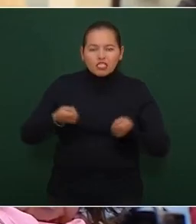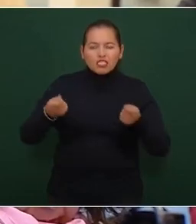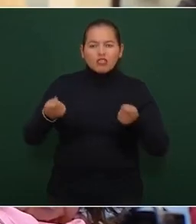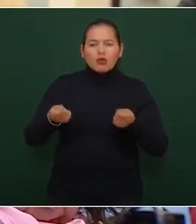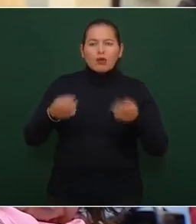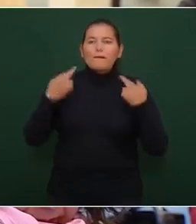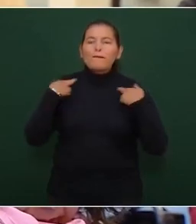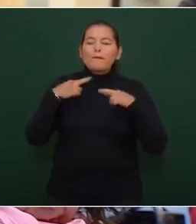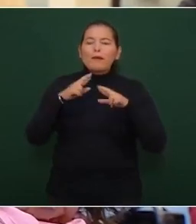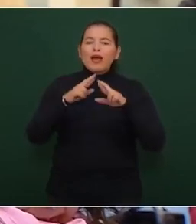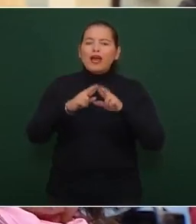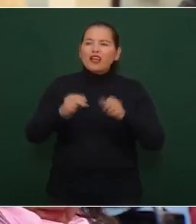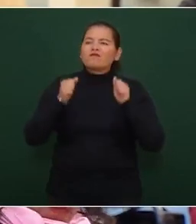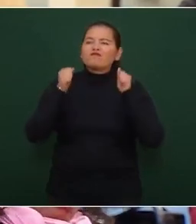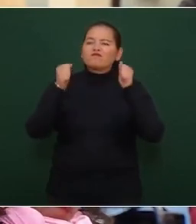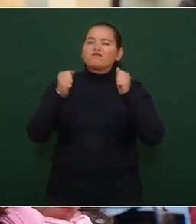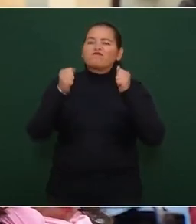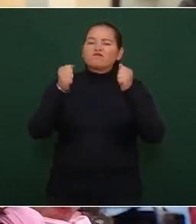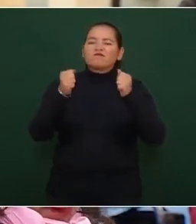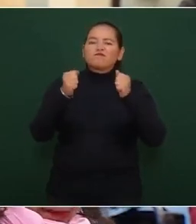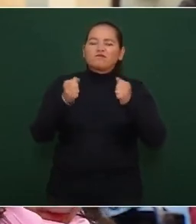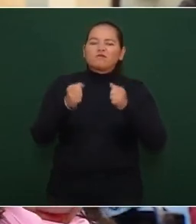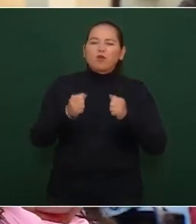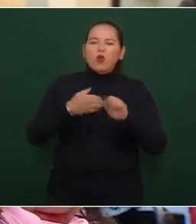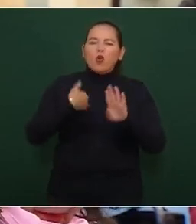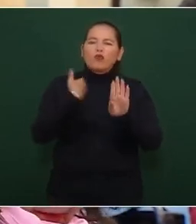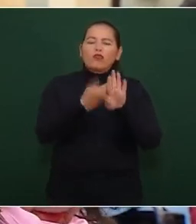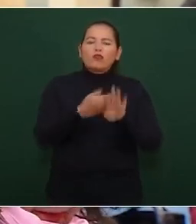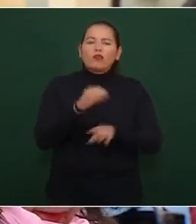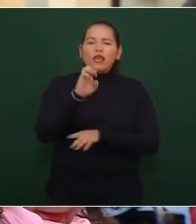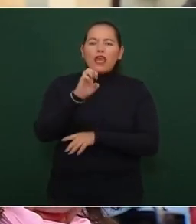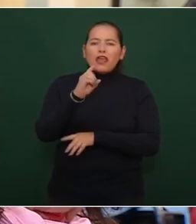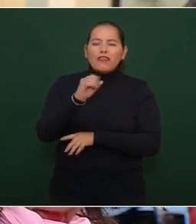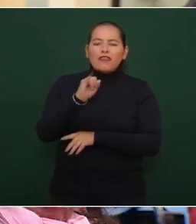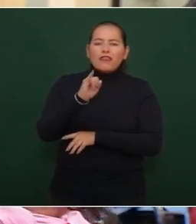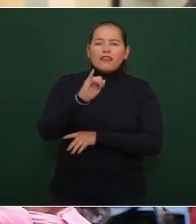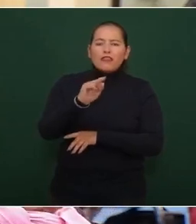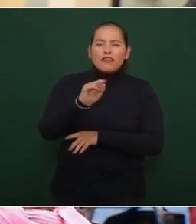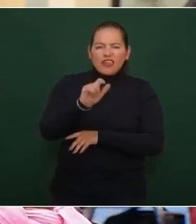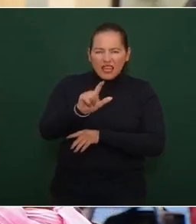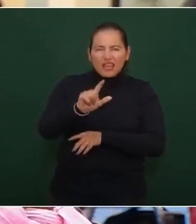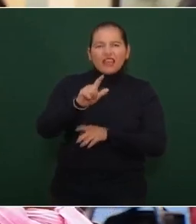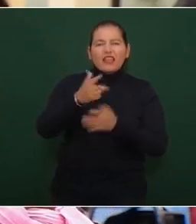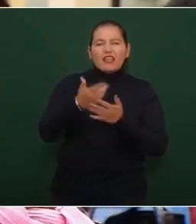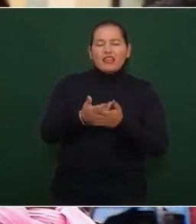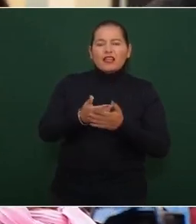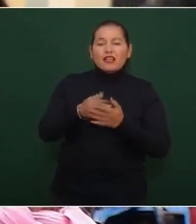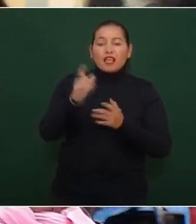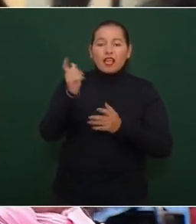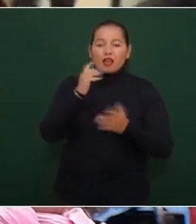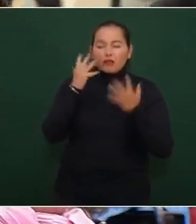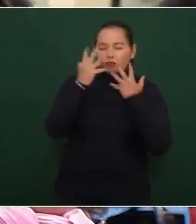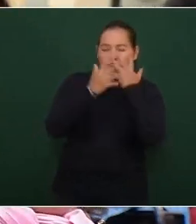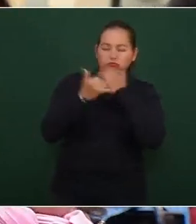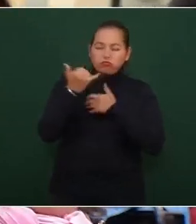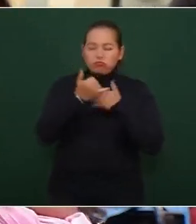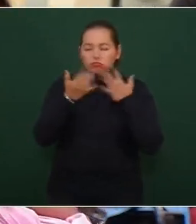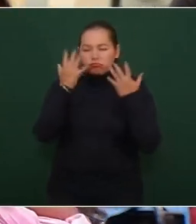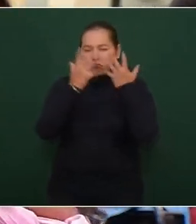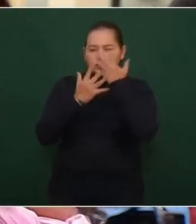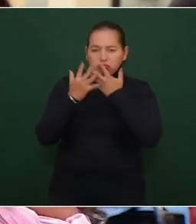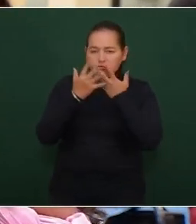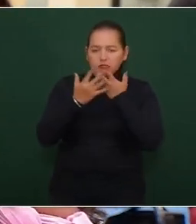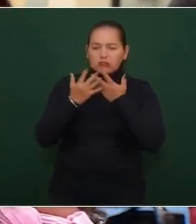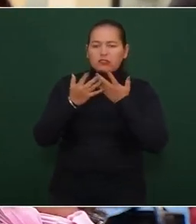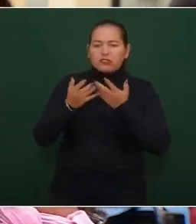en Zapotitlán de Méndez contra un edil que en estado de ebriedad disparó contra una escuela primaria el tema que es local